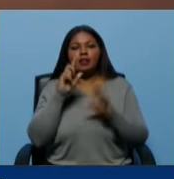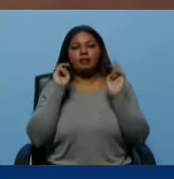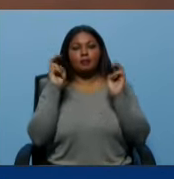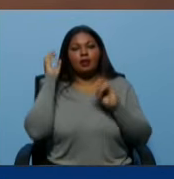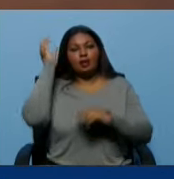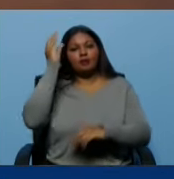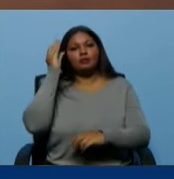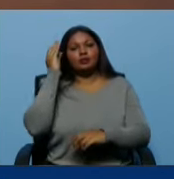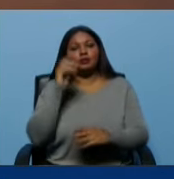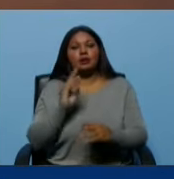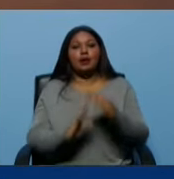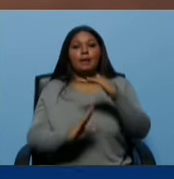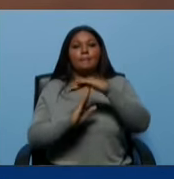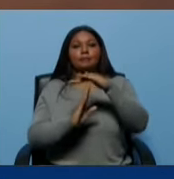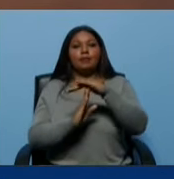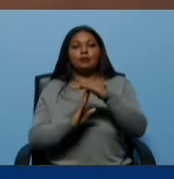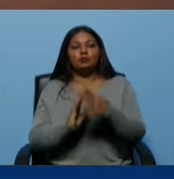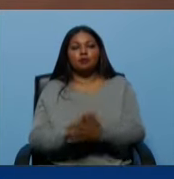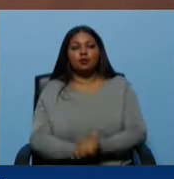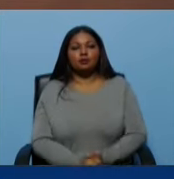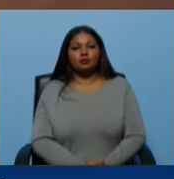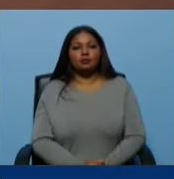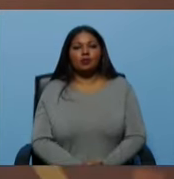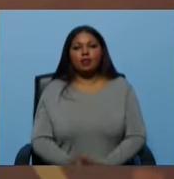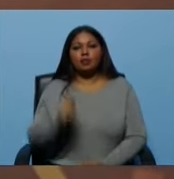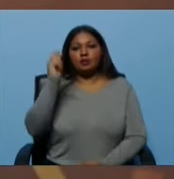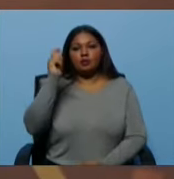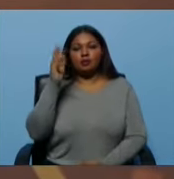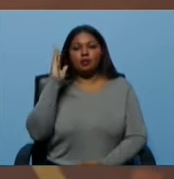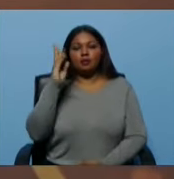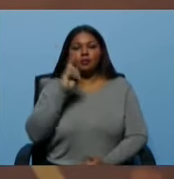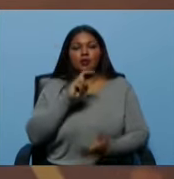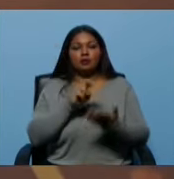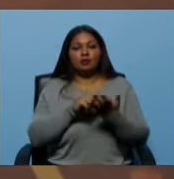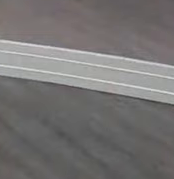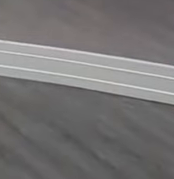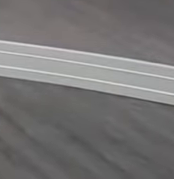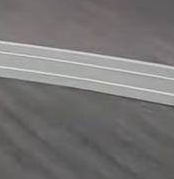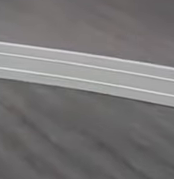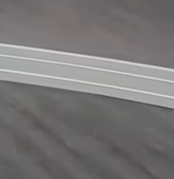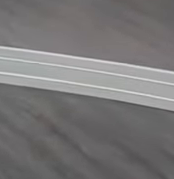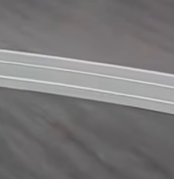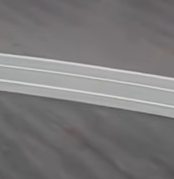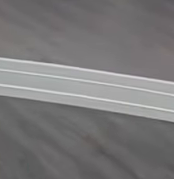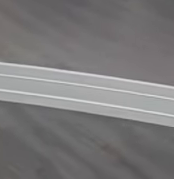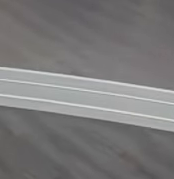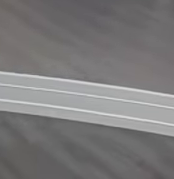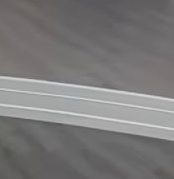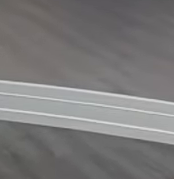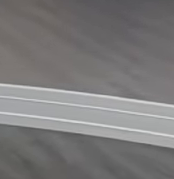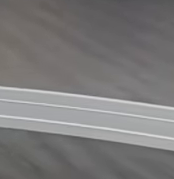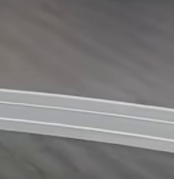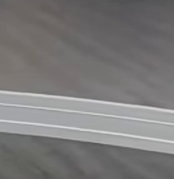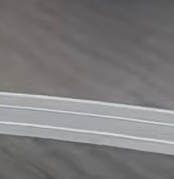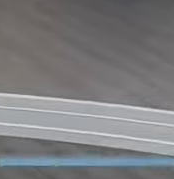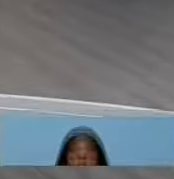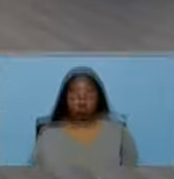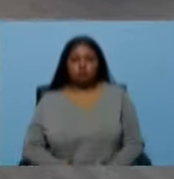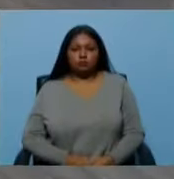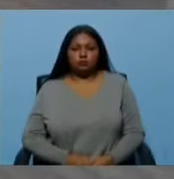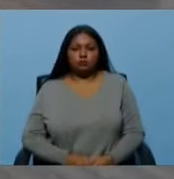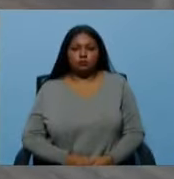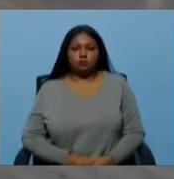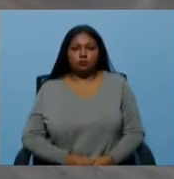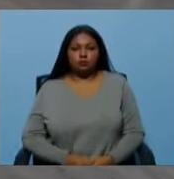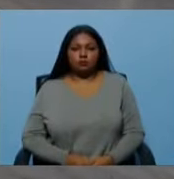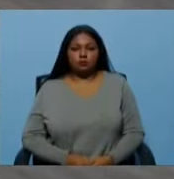vamos a hacer una pausa, conversamos con Gustavo Villapol, diputado a la Asamblea Nacional. Vamos a una pausa. Bueno, aquí estamos. De vuelta en su programa Café en la